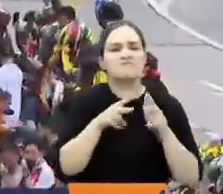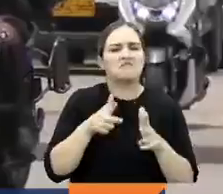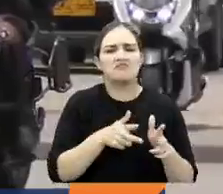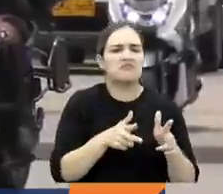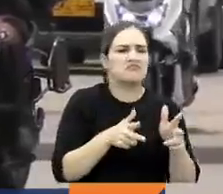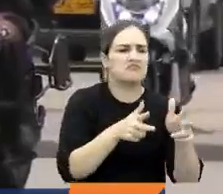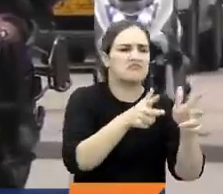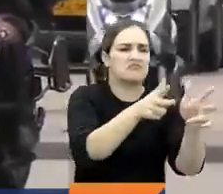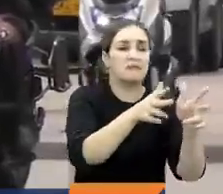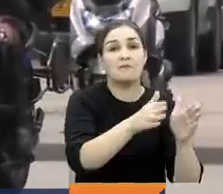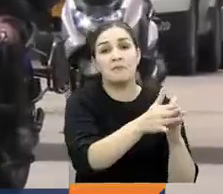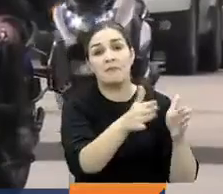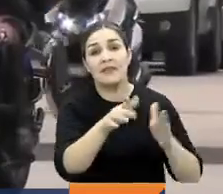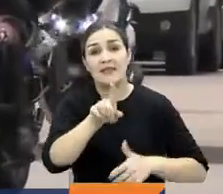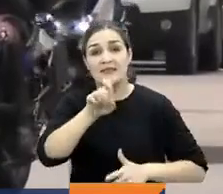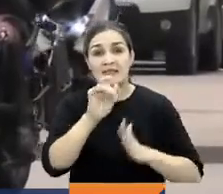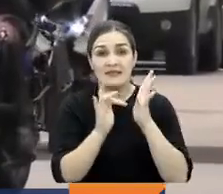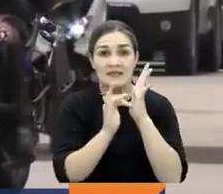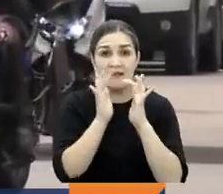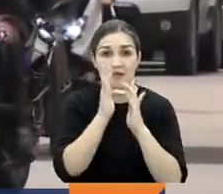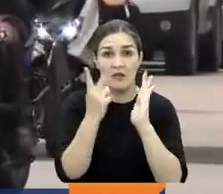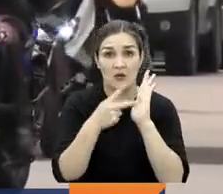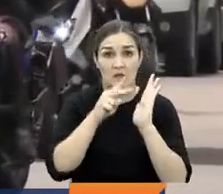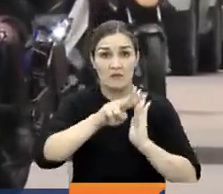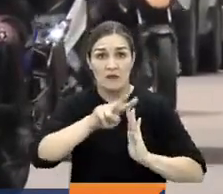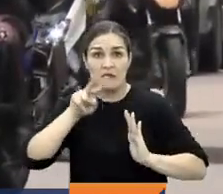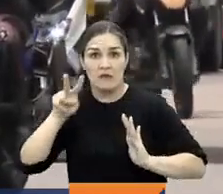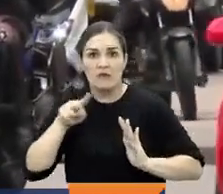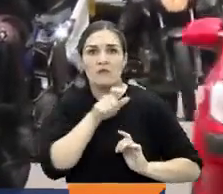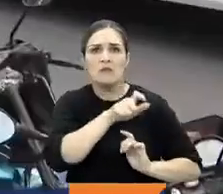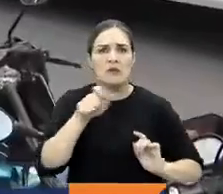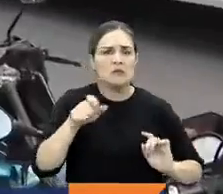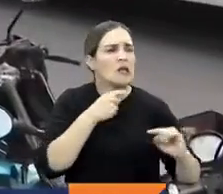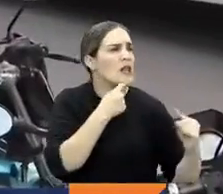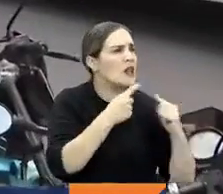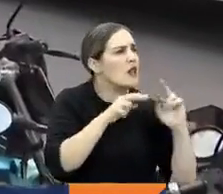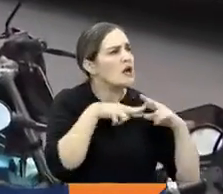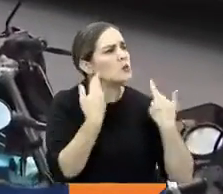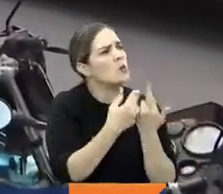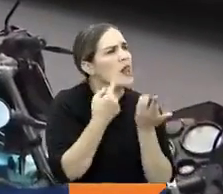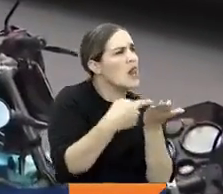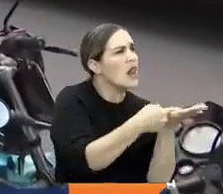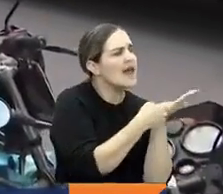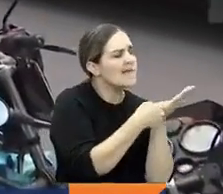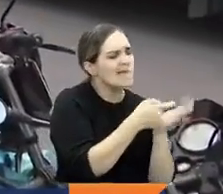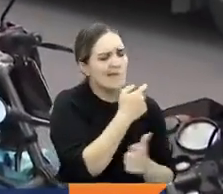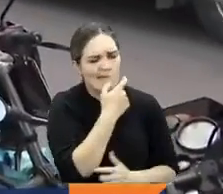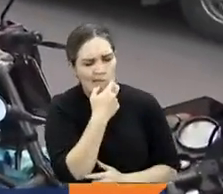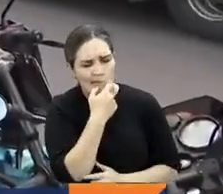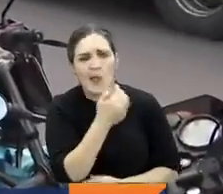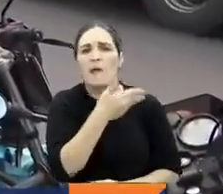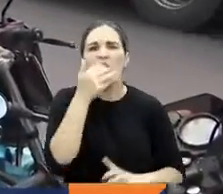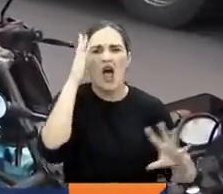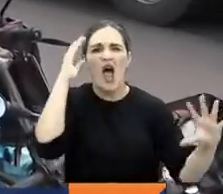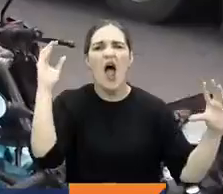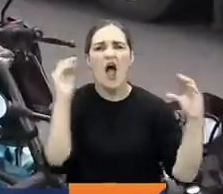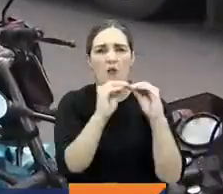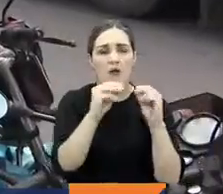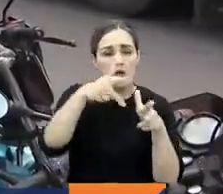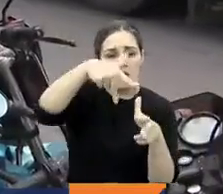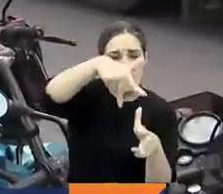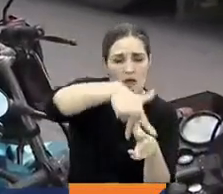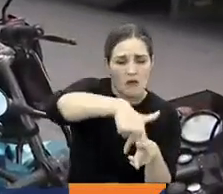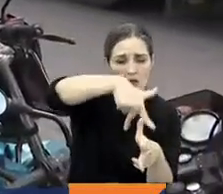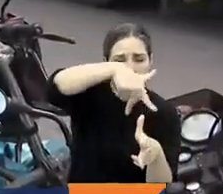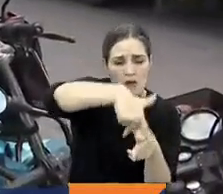El 6 de abril del 2022, motociclistas y funcionarios de la alcaldía evaluaron las medidas y acordaron que la restricción